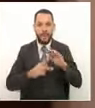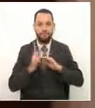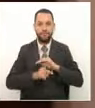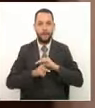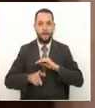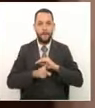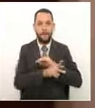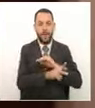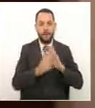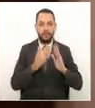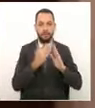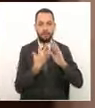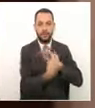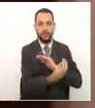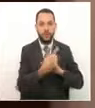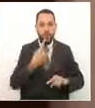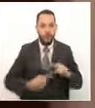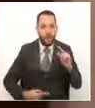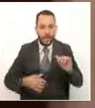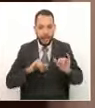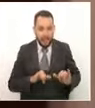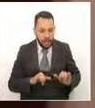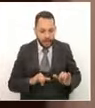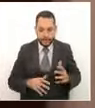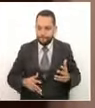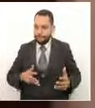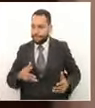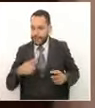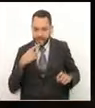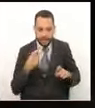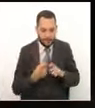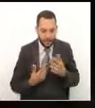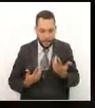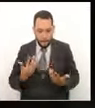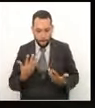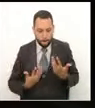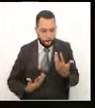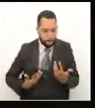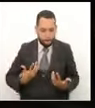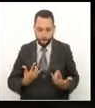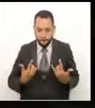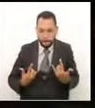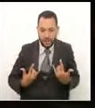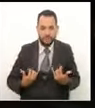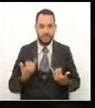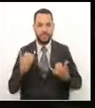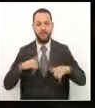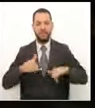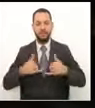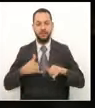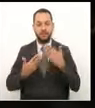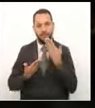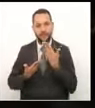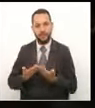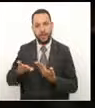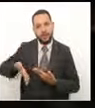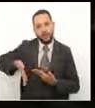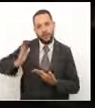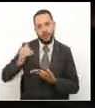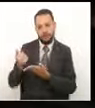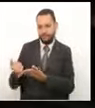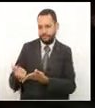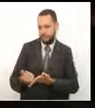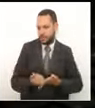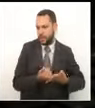Imagínense, no podemos salir ni nada, más duro todavía. Pero no, ya con esto, que Dios los bendiga, mejor dicho,